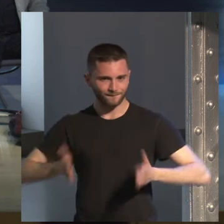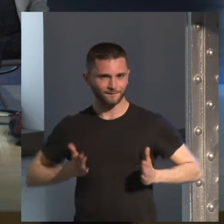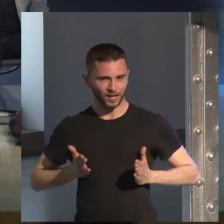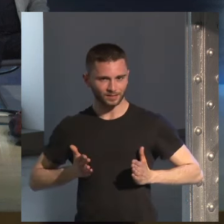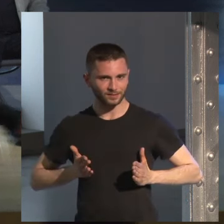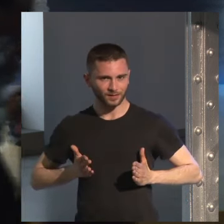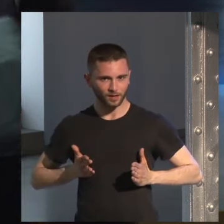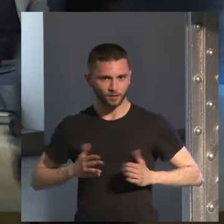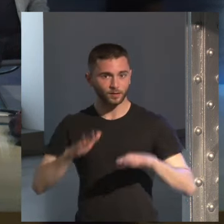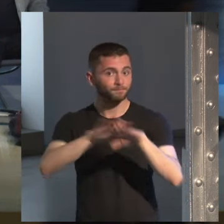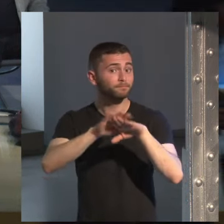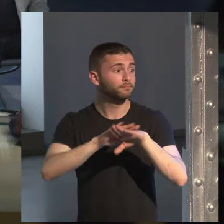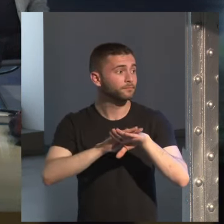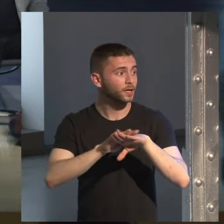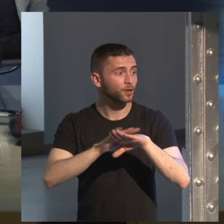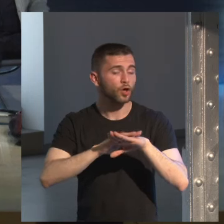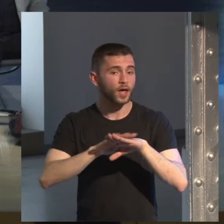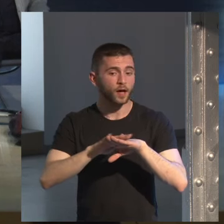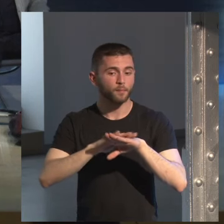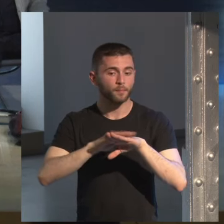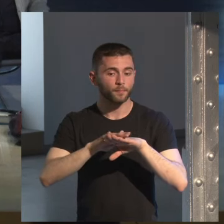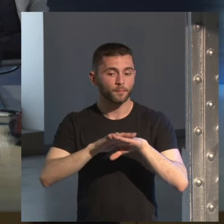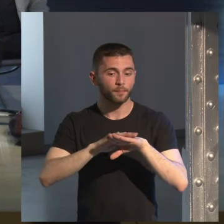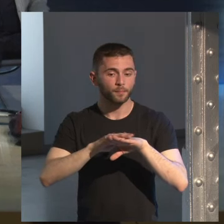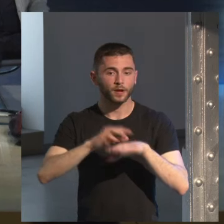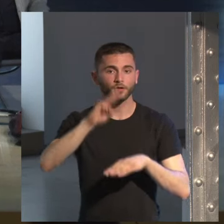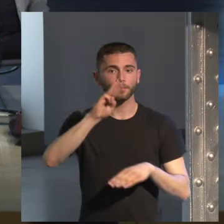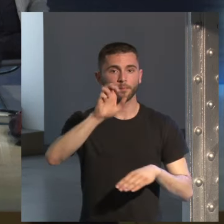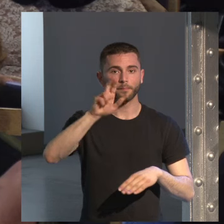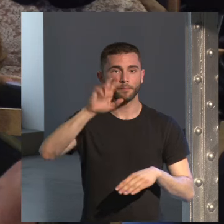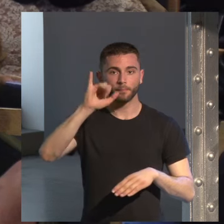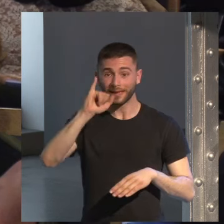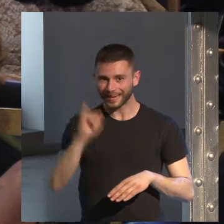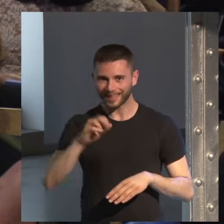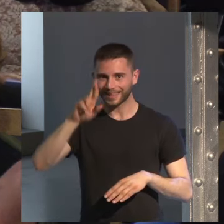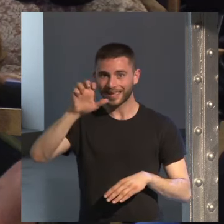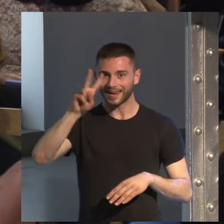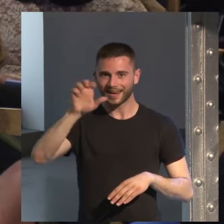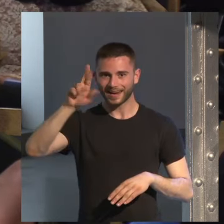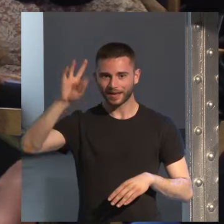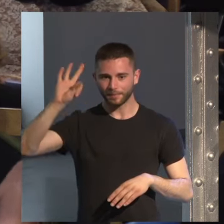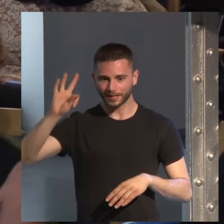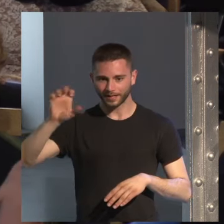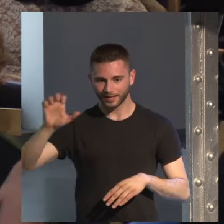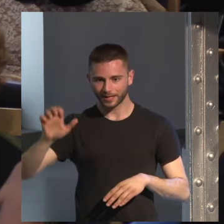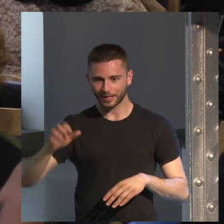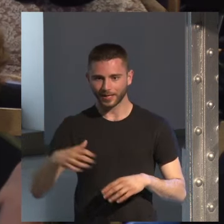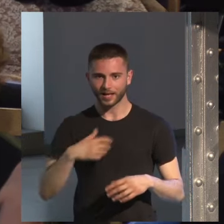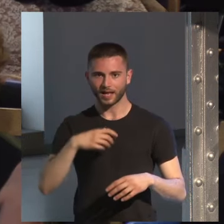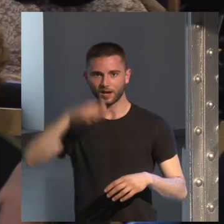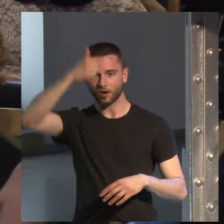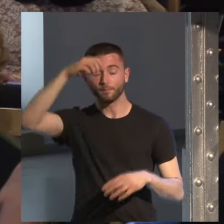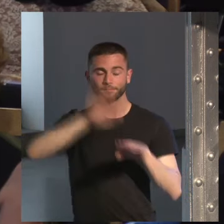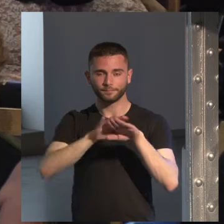ay perdona que le estoy confundiendo con otro de Pérez Reverte el hombre que amaba los perros y me